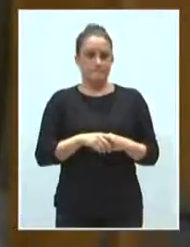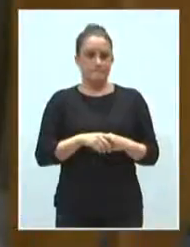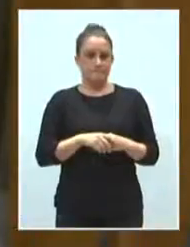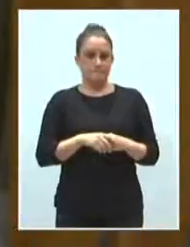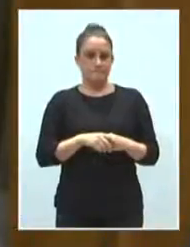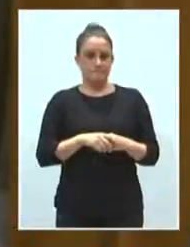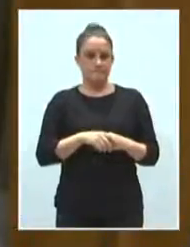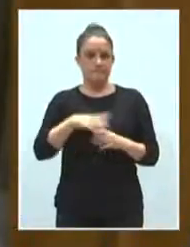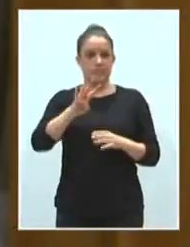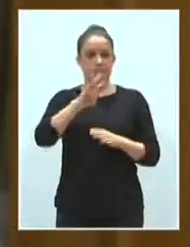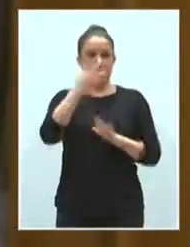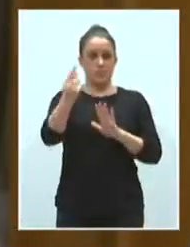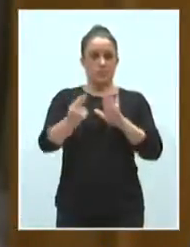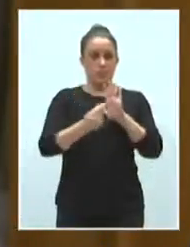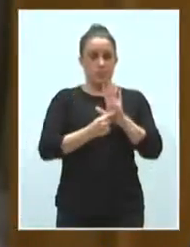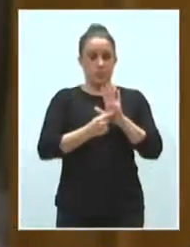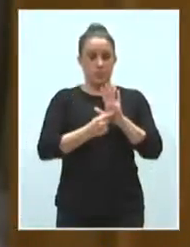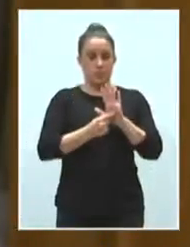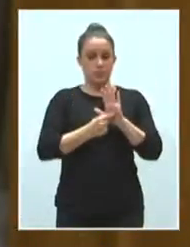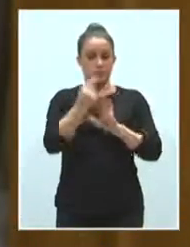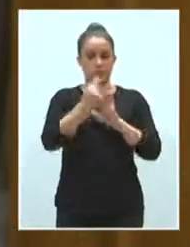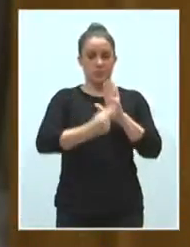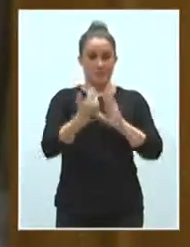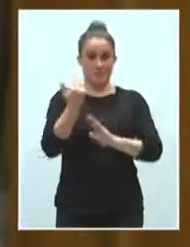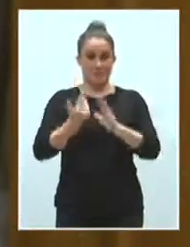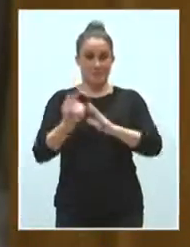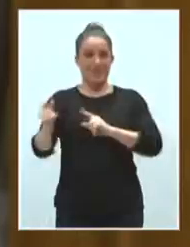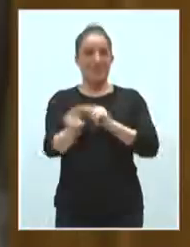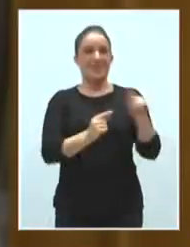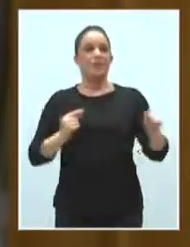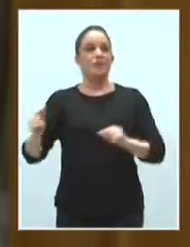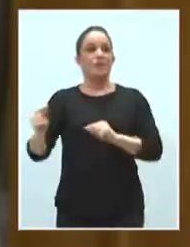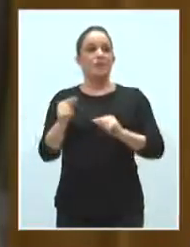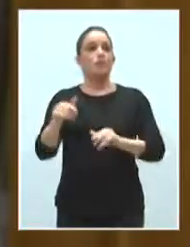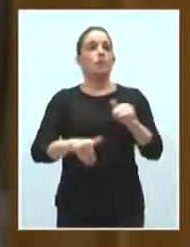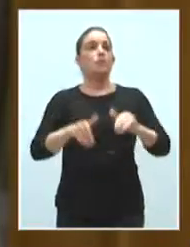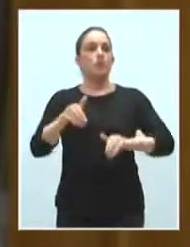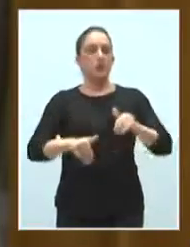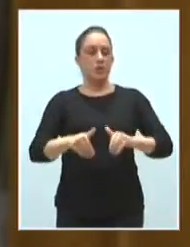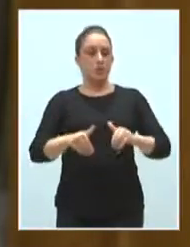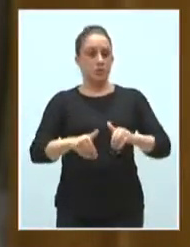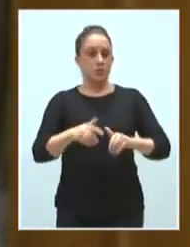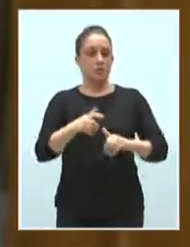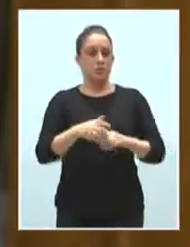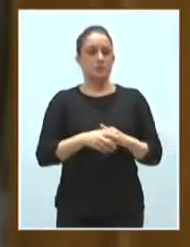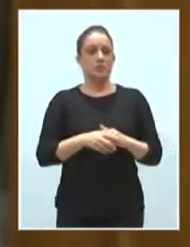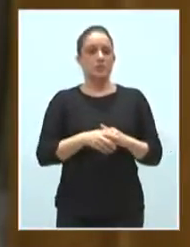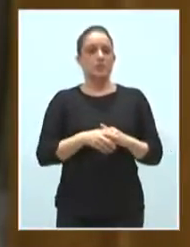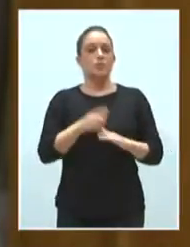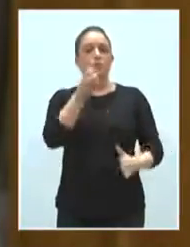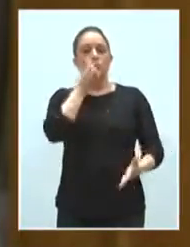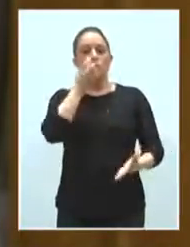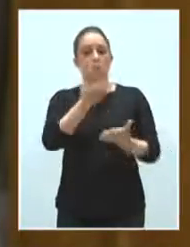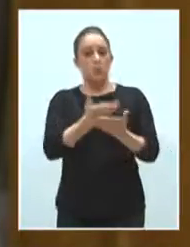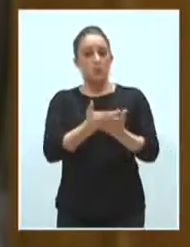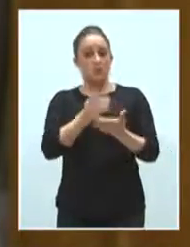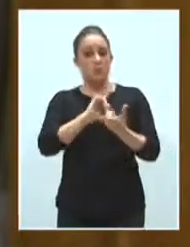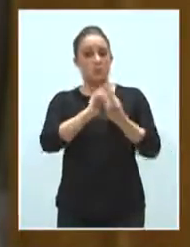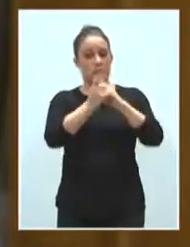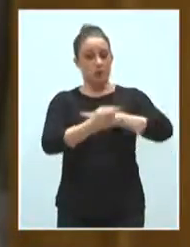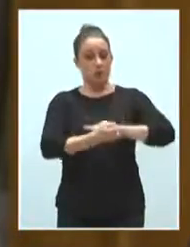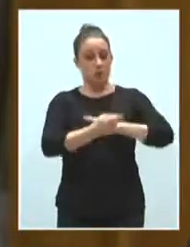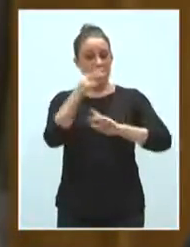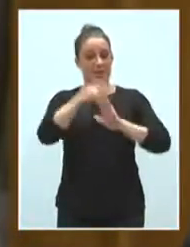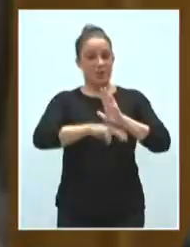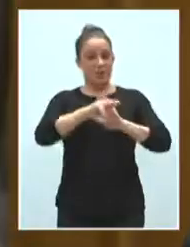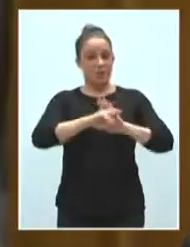El cuarto punto de orden del día está constituido por el debate y votación, en su caso, de la propuesta de modificación del reglamento de las Cortes